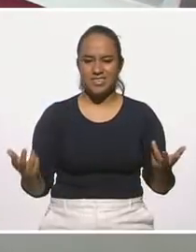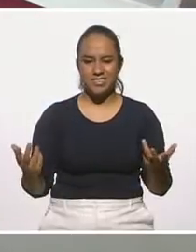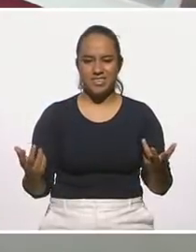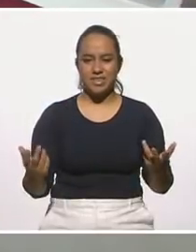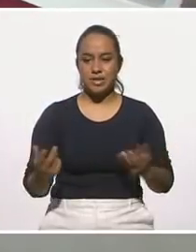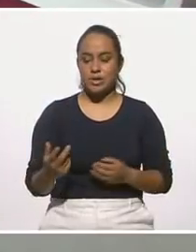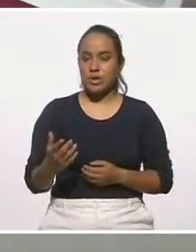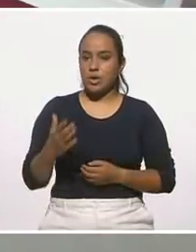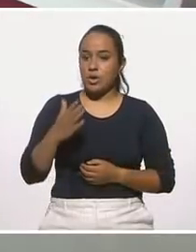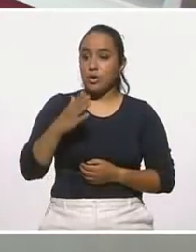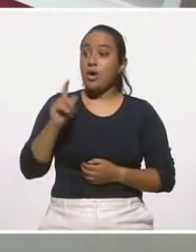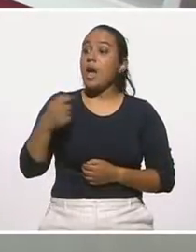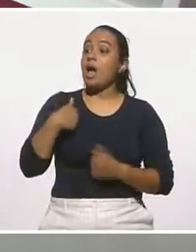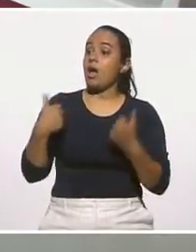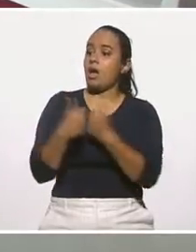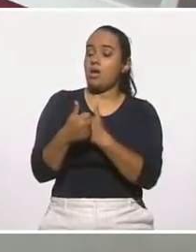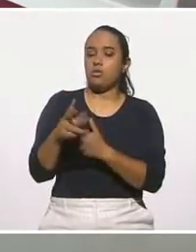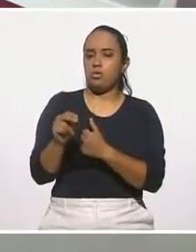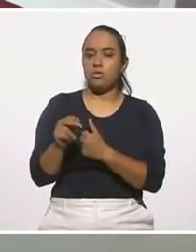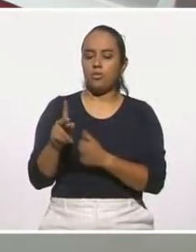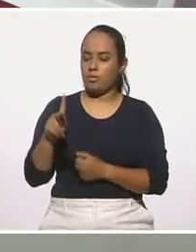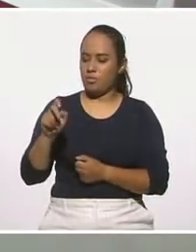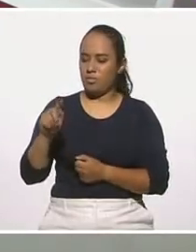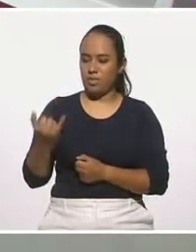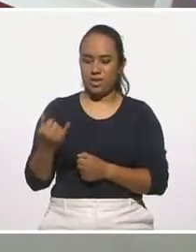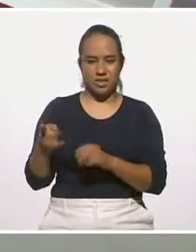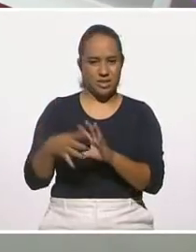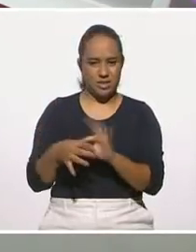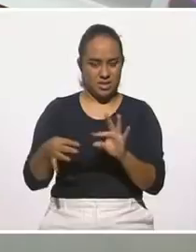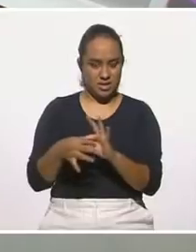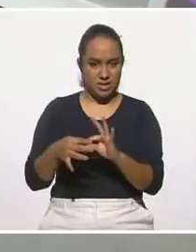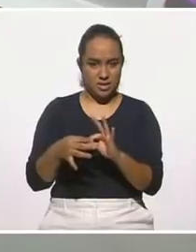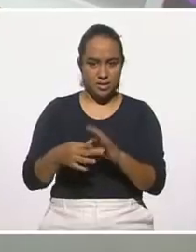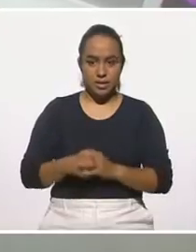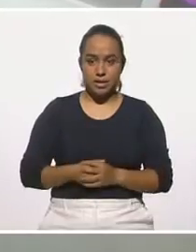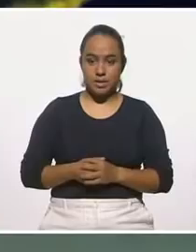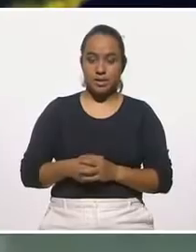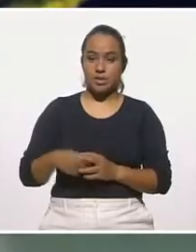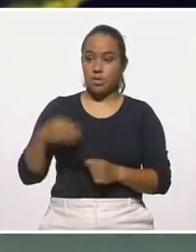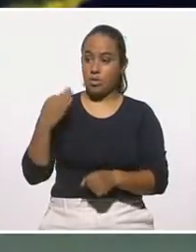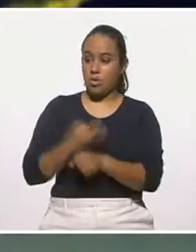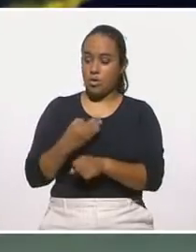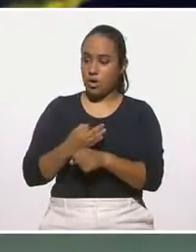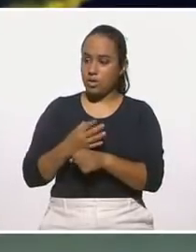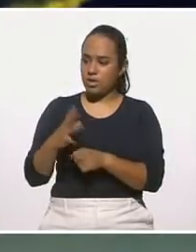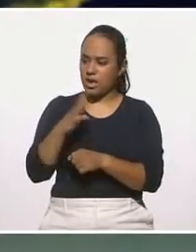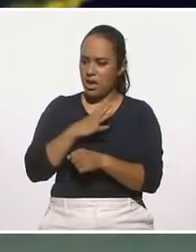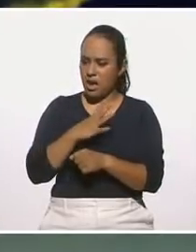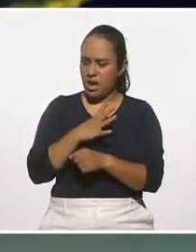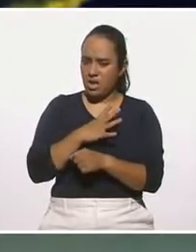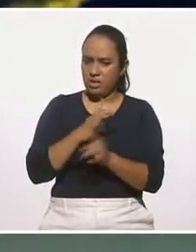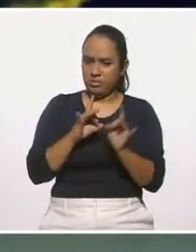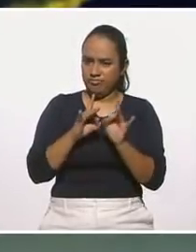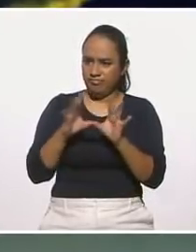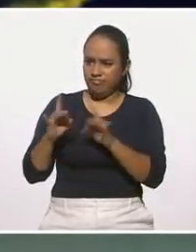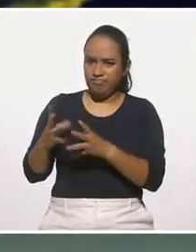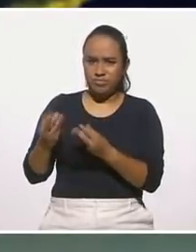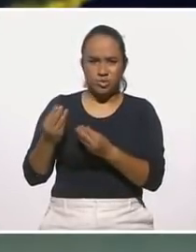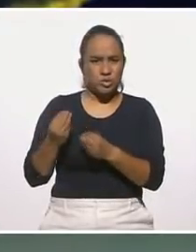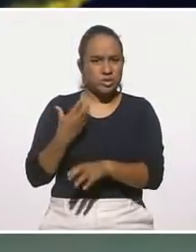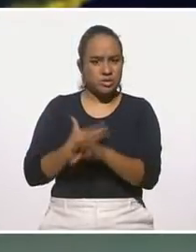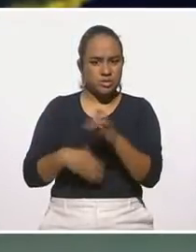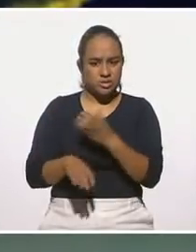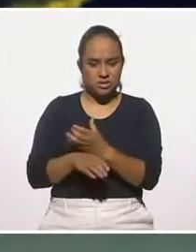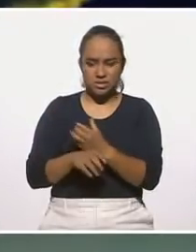Yo creo que no justifica, yo creo que Pati dijo muy bien. Intolerante a los nos. Esta sindemia, donde se cruzan transversalmente muchos efectos, o